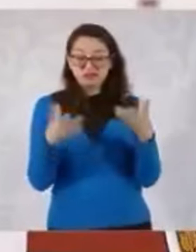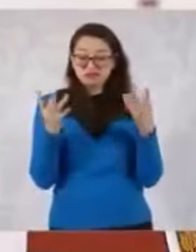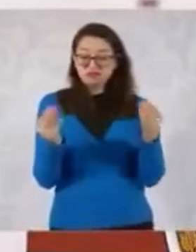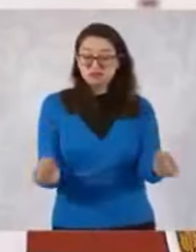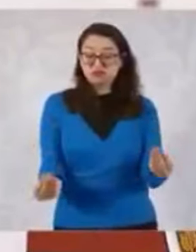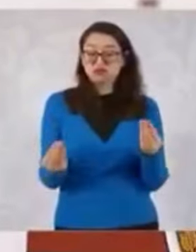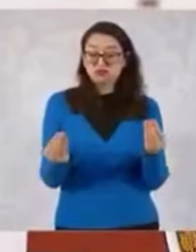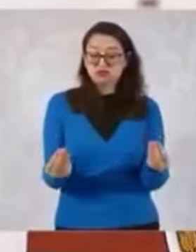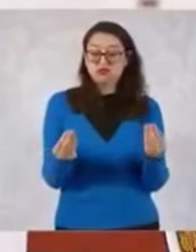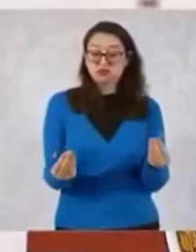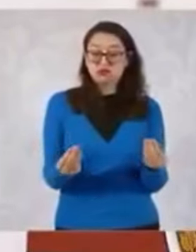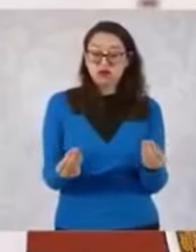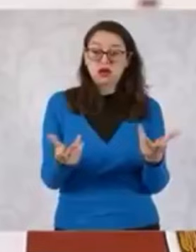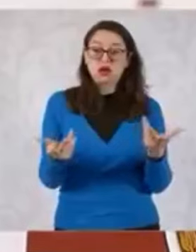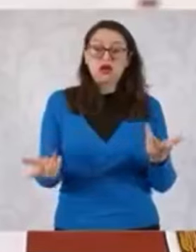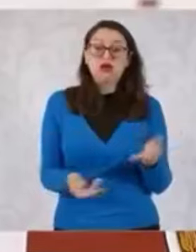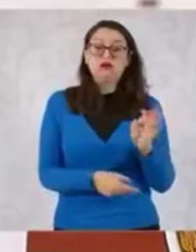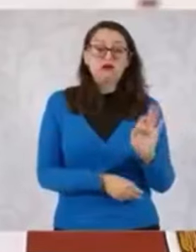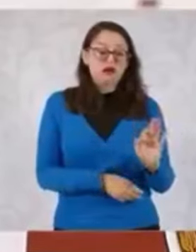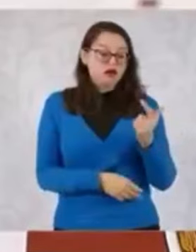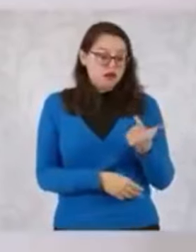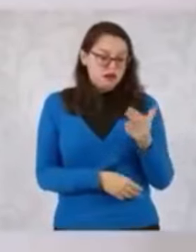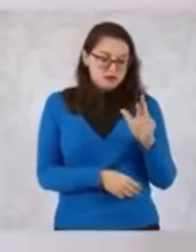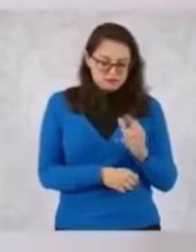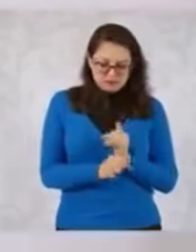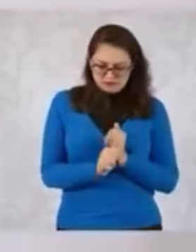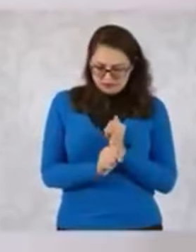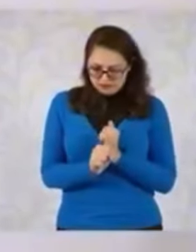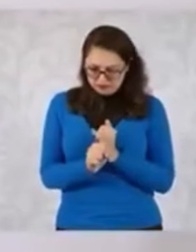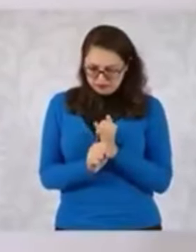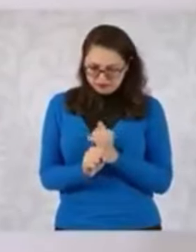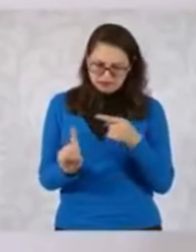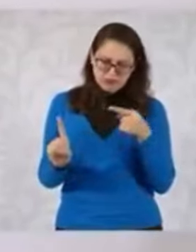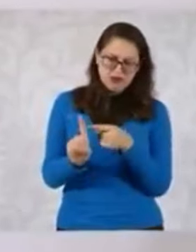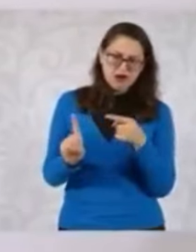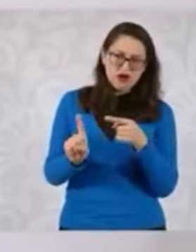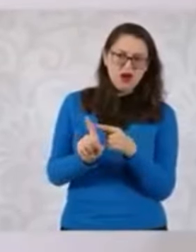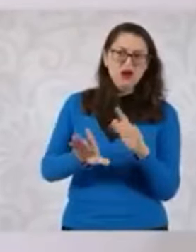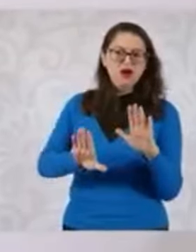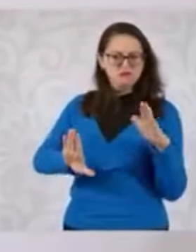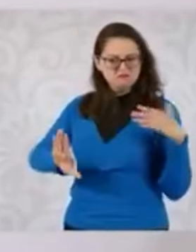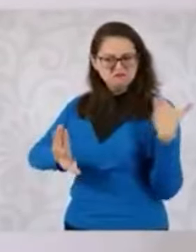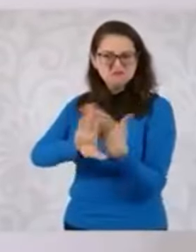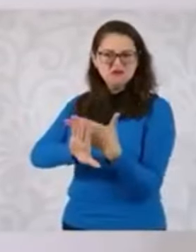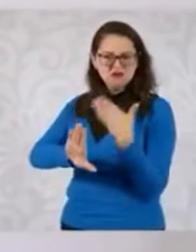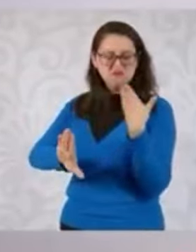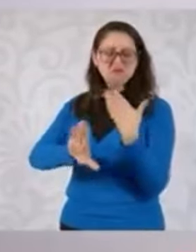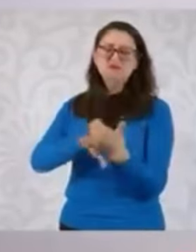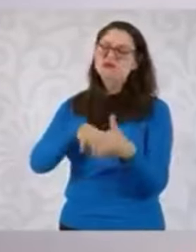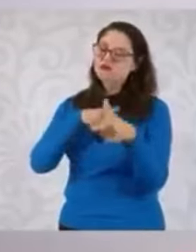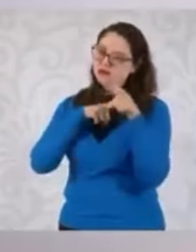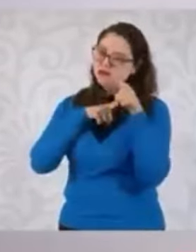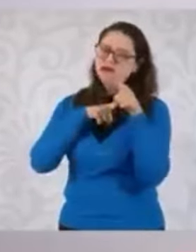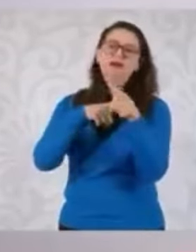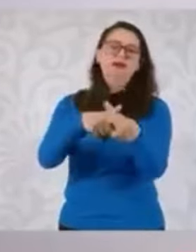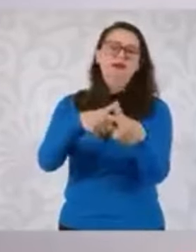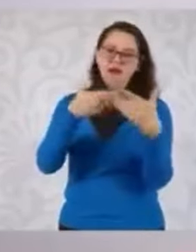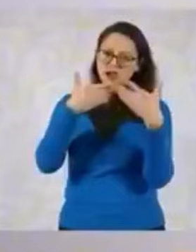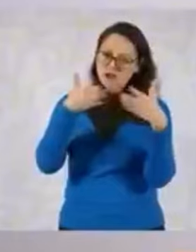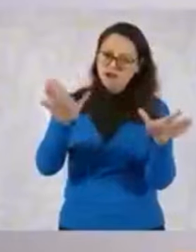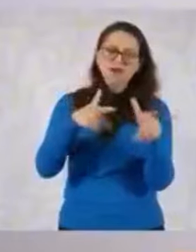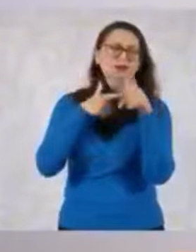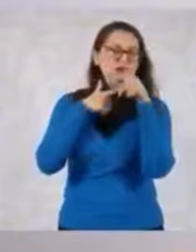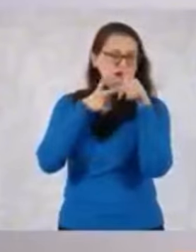de la Fiscalía General de la República en contra de García Luna, como aquí vimos, continúan abiertas.